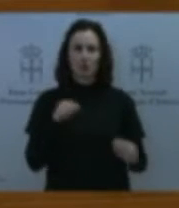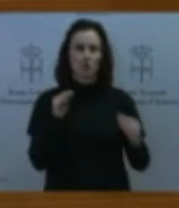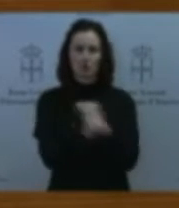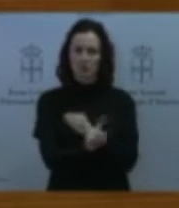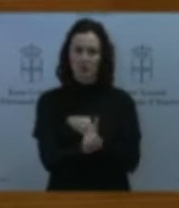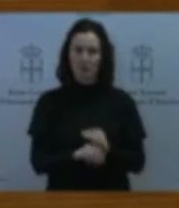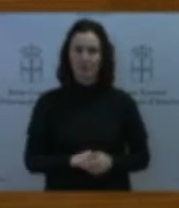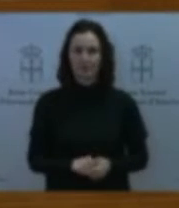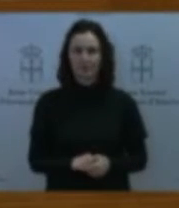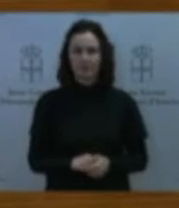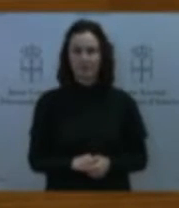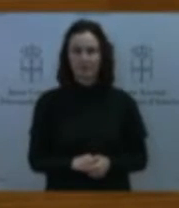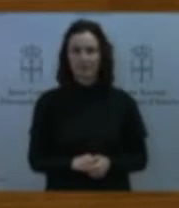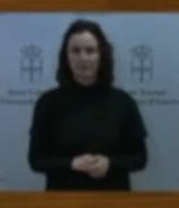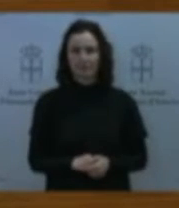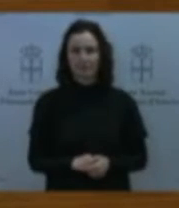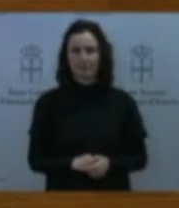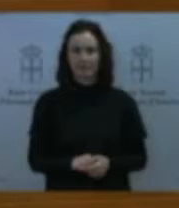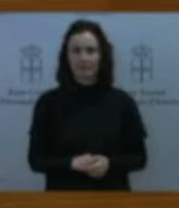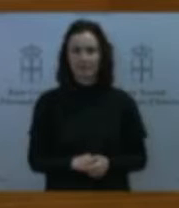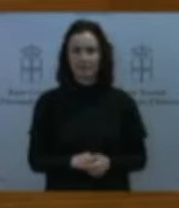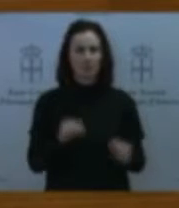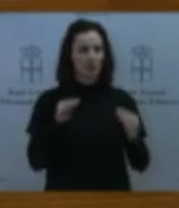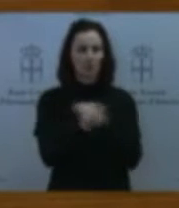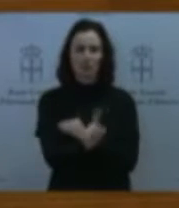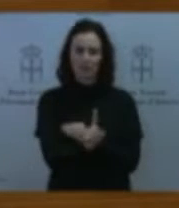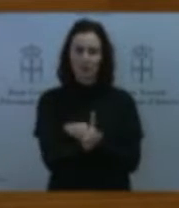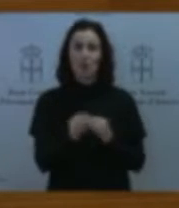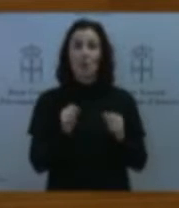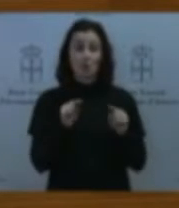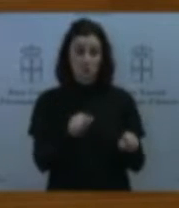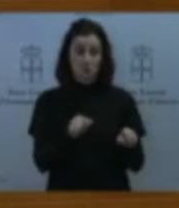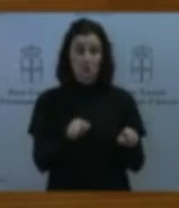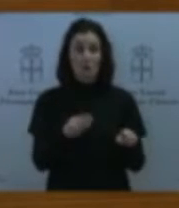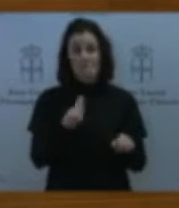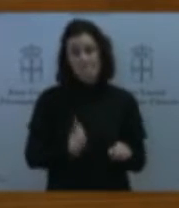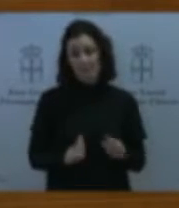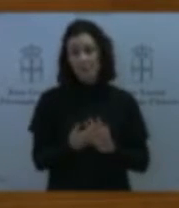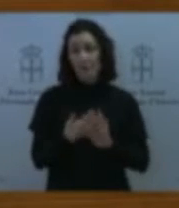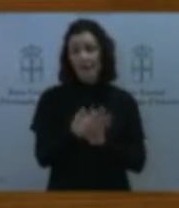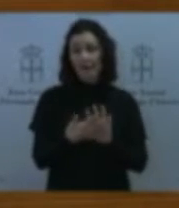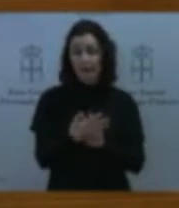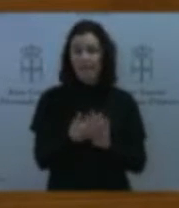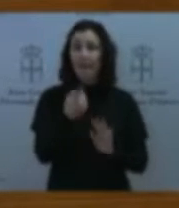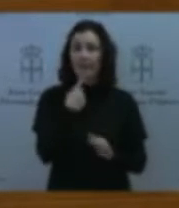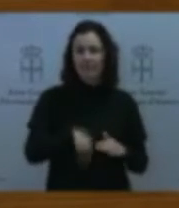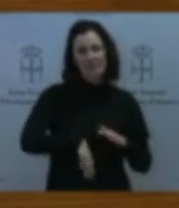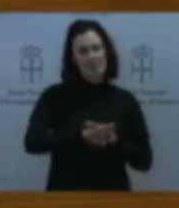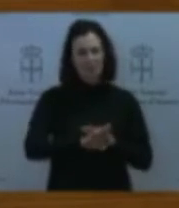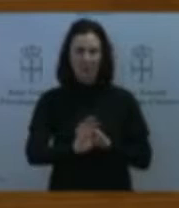No estoy de acuerdo con los calificativos que ha utilizado de un procedimiento de Chapuza o que el trabajo que se haya hecho en Gijón